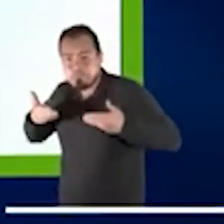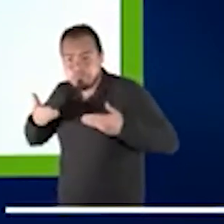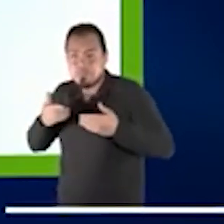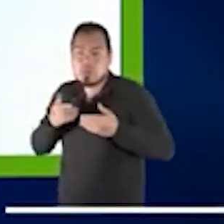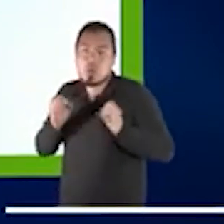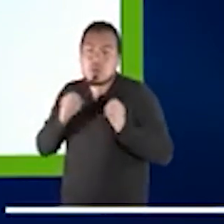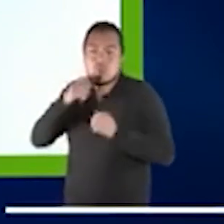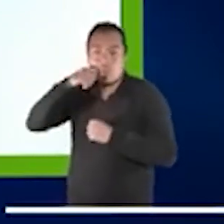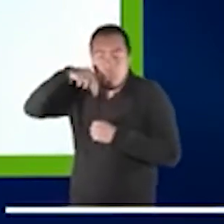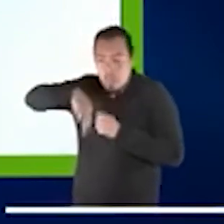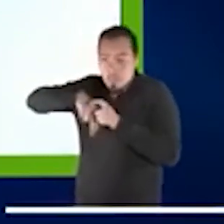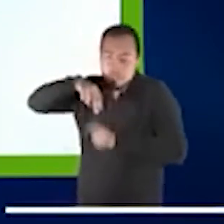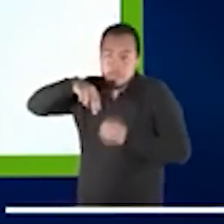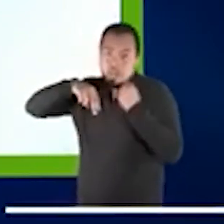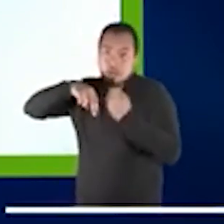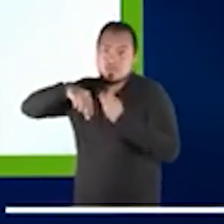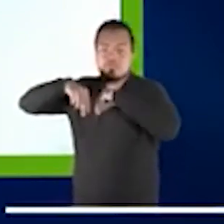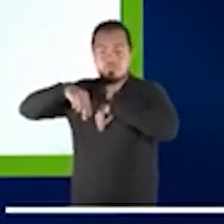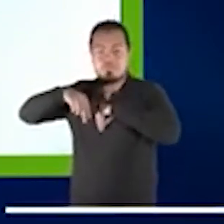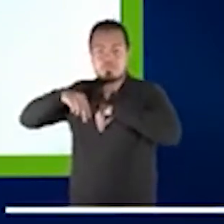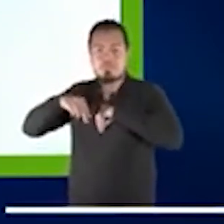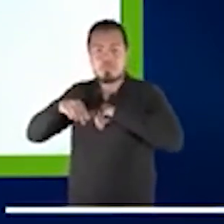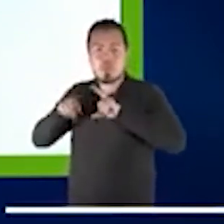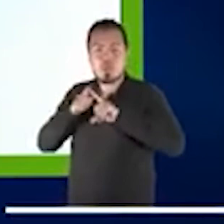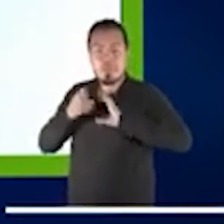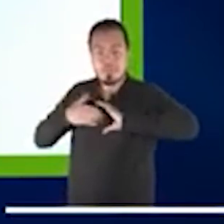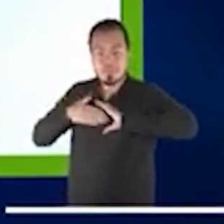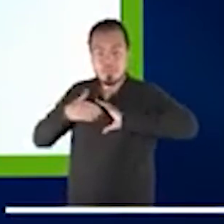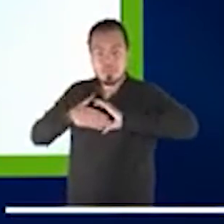es muy personal.